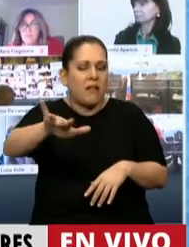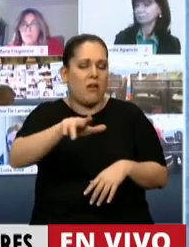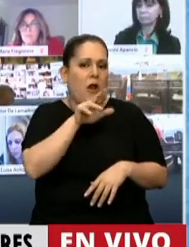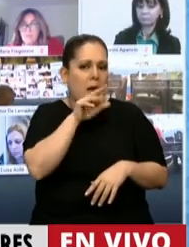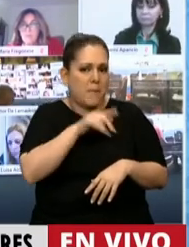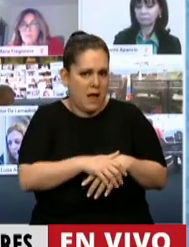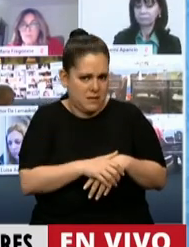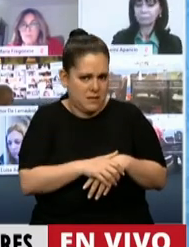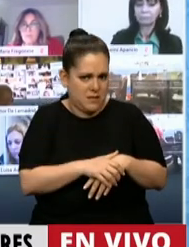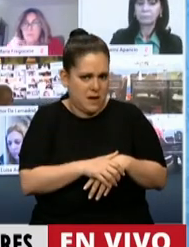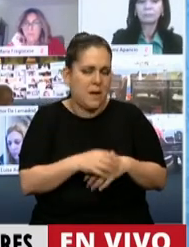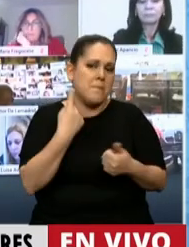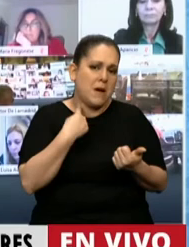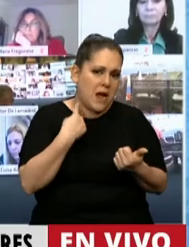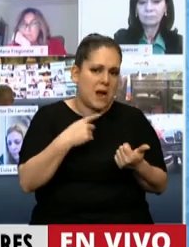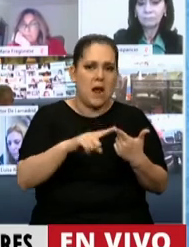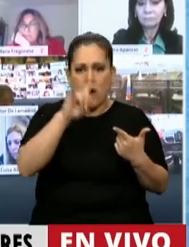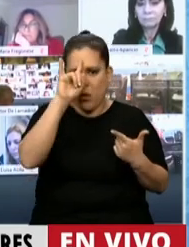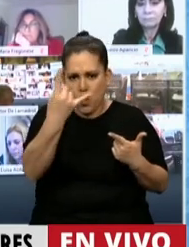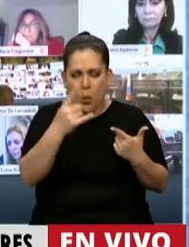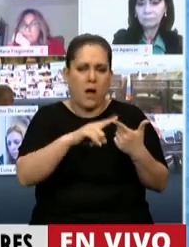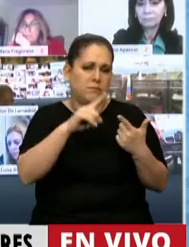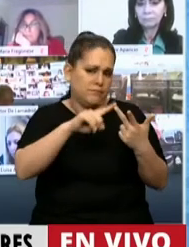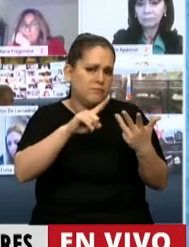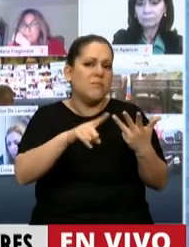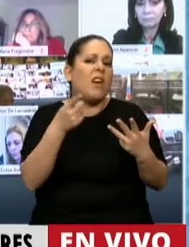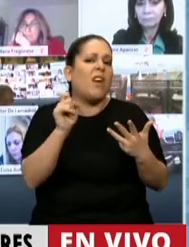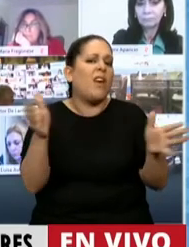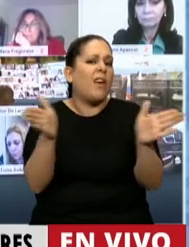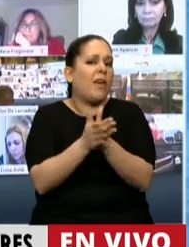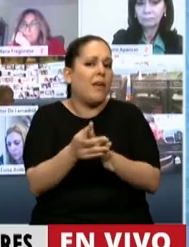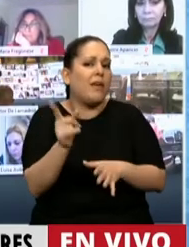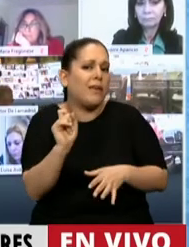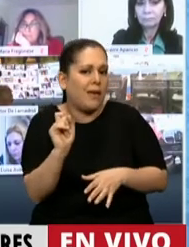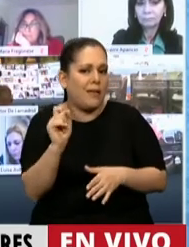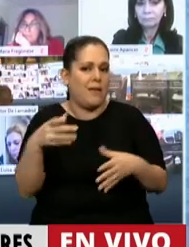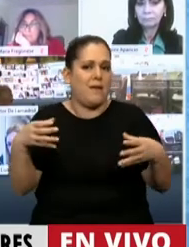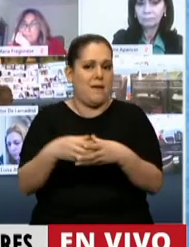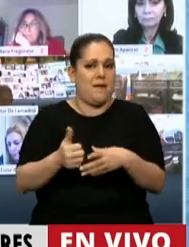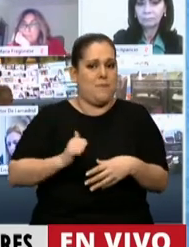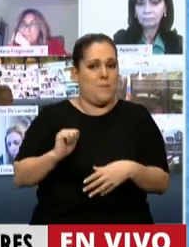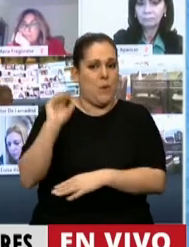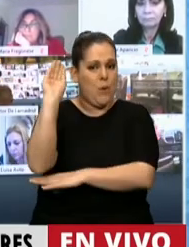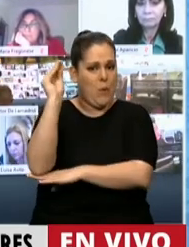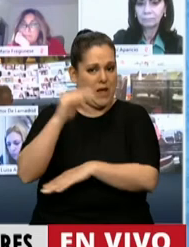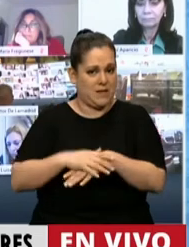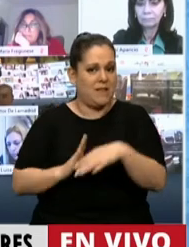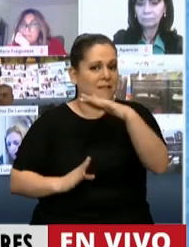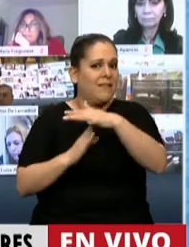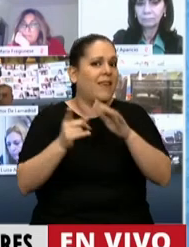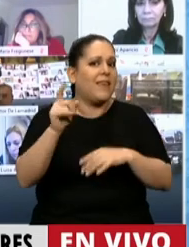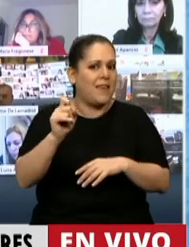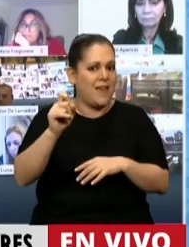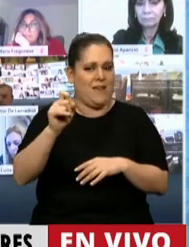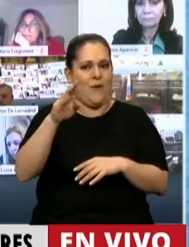Paraguay. ¿Y se hace con quiénes? Con las tropas de Brasil, hoy comandadas por el fascista Bolsonaro.